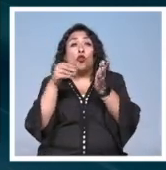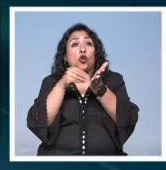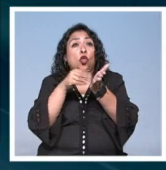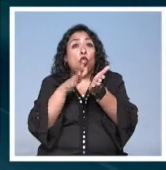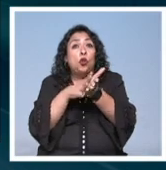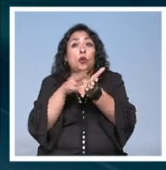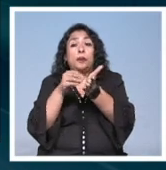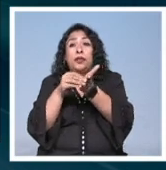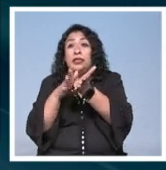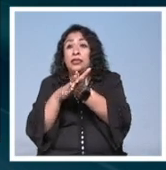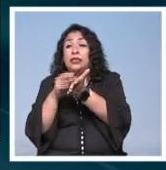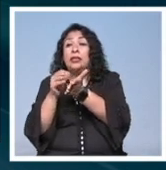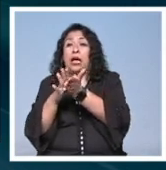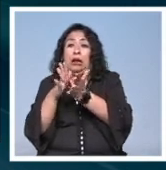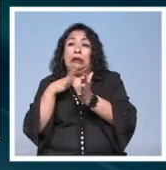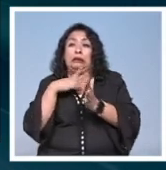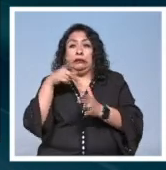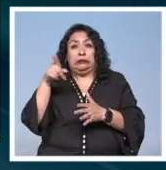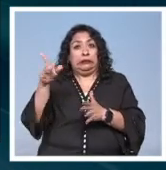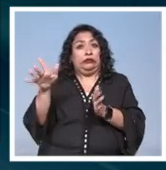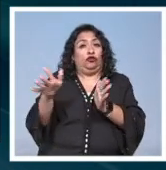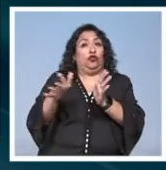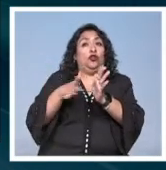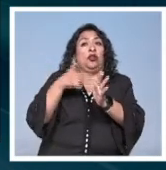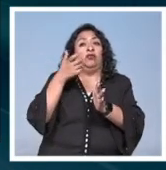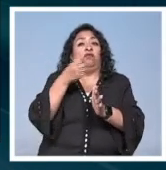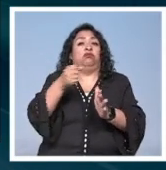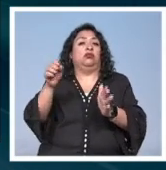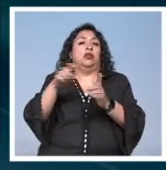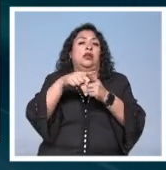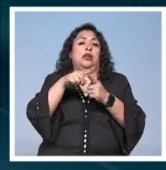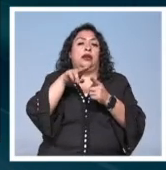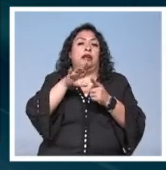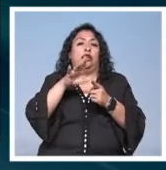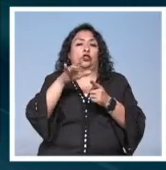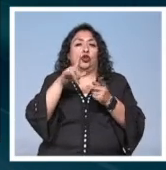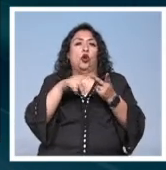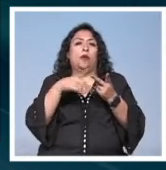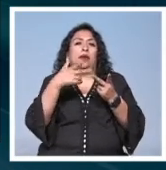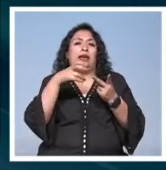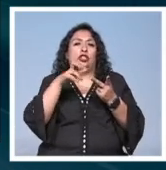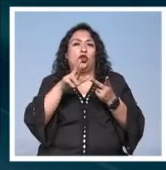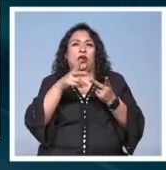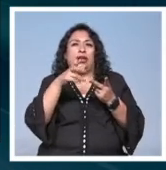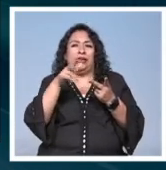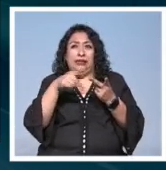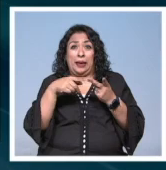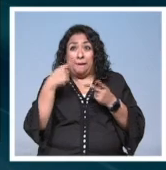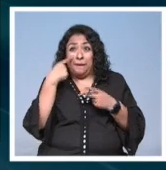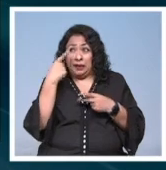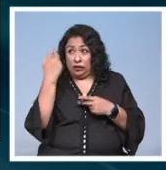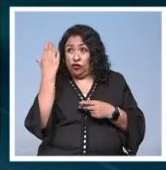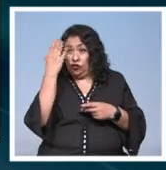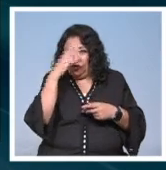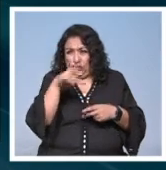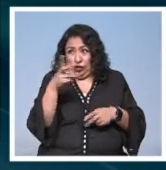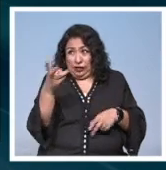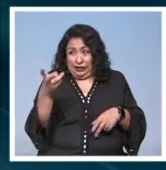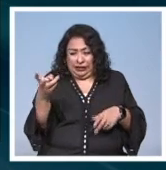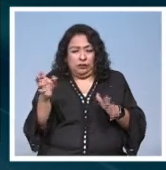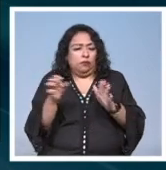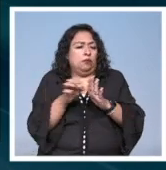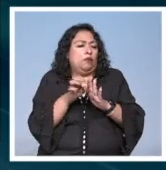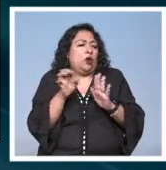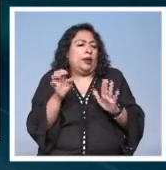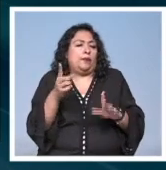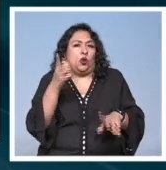entonces creo que pues él tuvo la influencia de grandes como Nacho López Héctor García y cuando ves esas fotos por ejemplo una de las